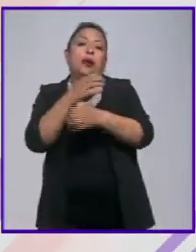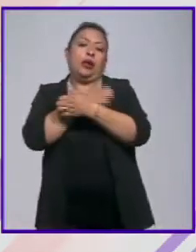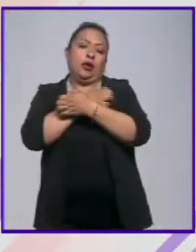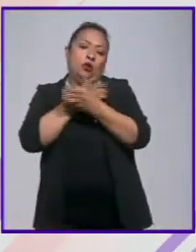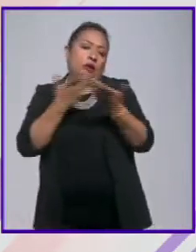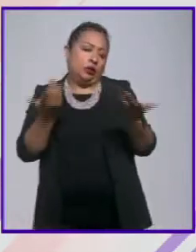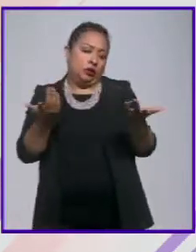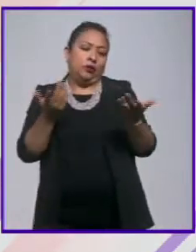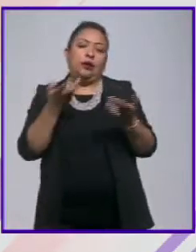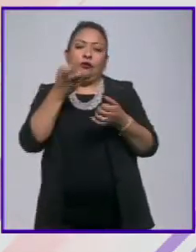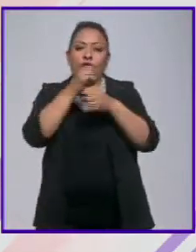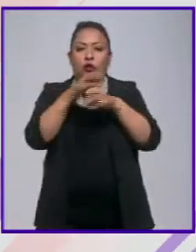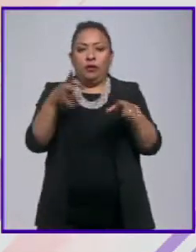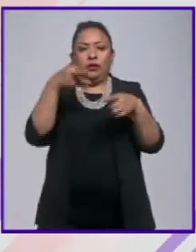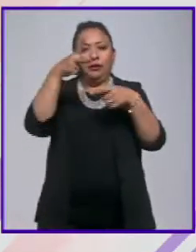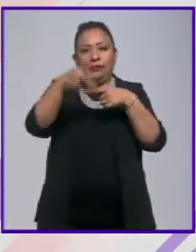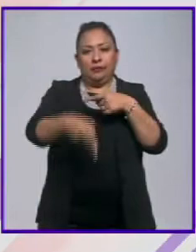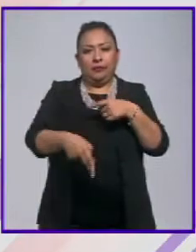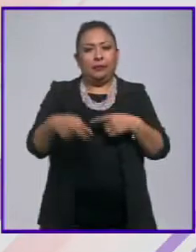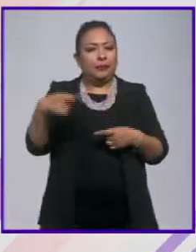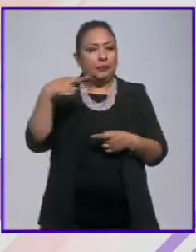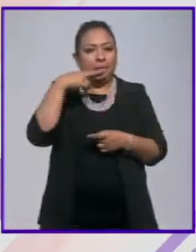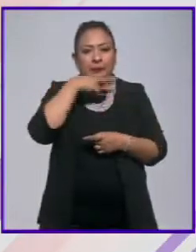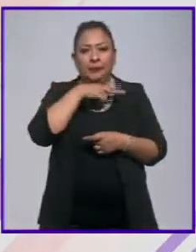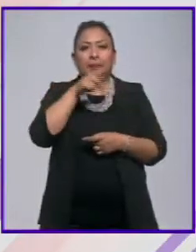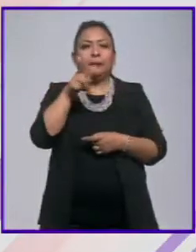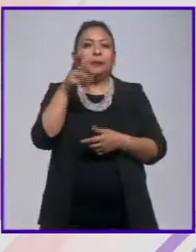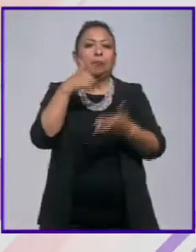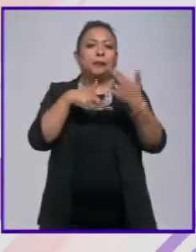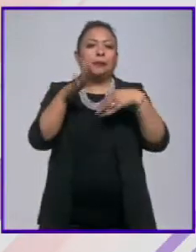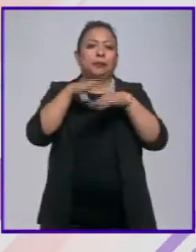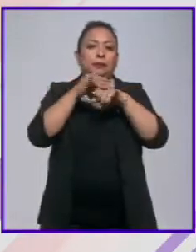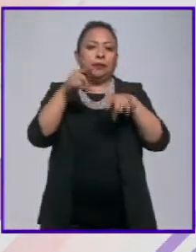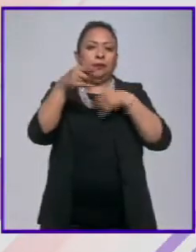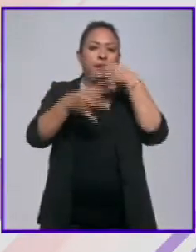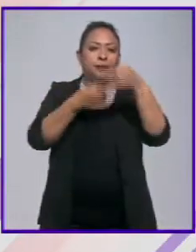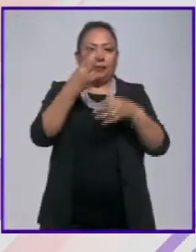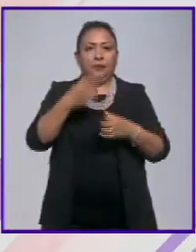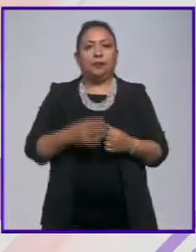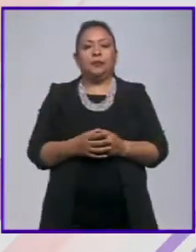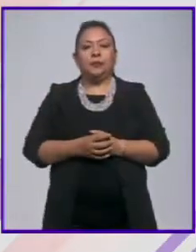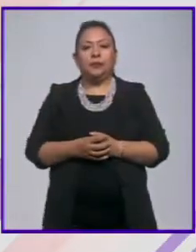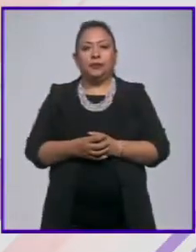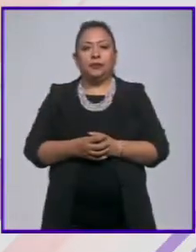educación Rafael con esta información nos vamos a una breve pausa y regresamos con más aquí en noticias 22